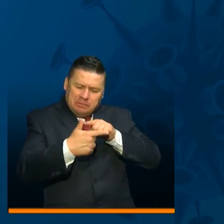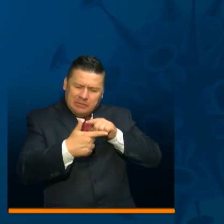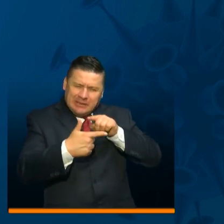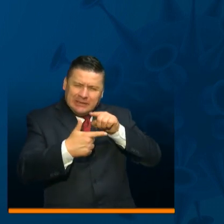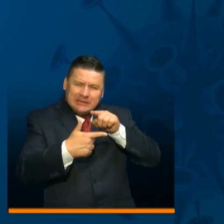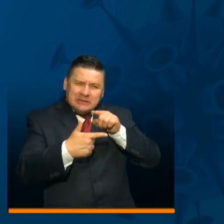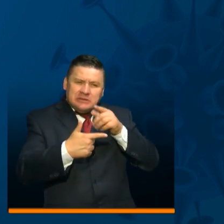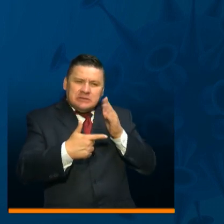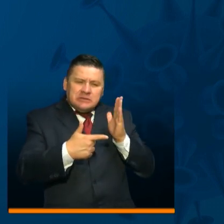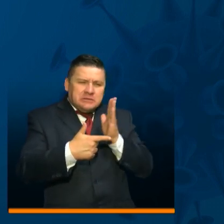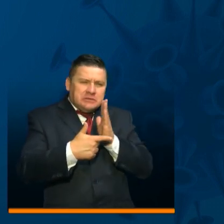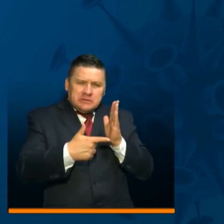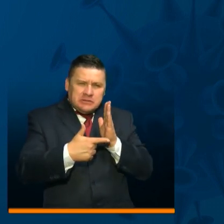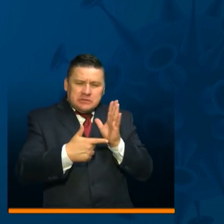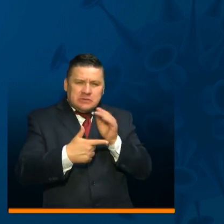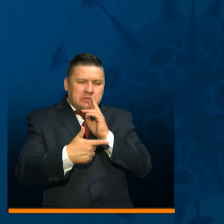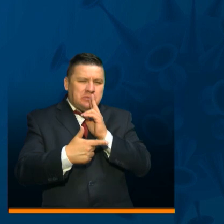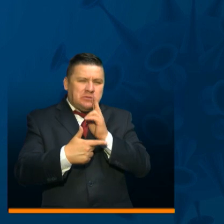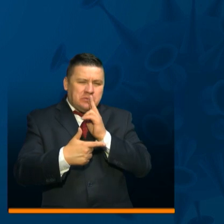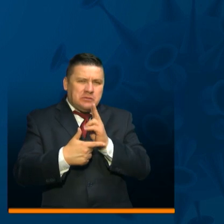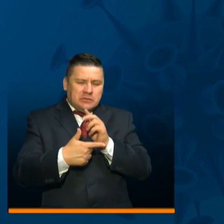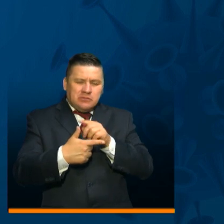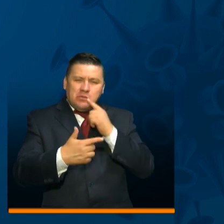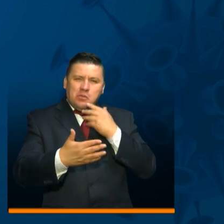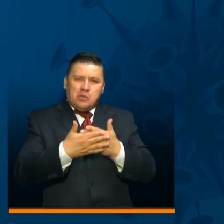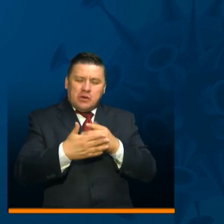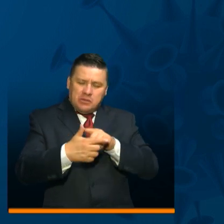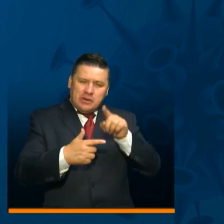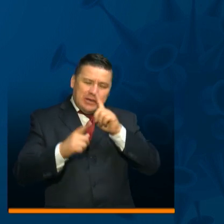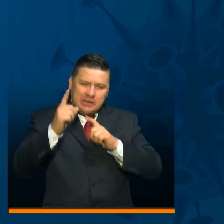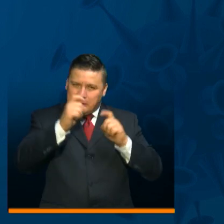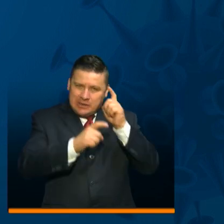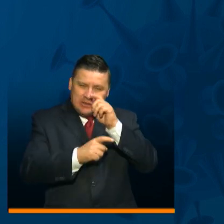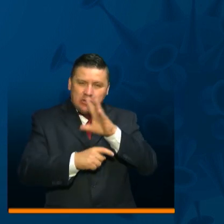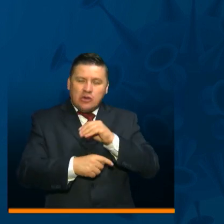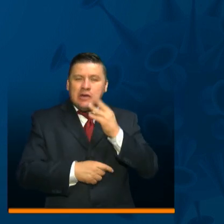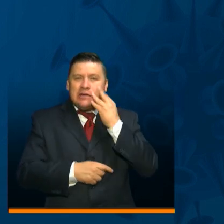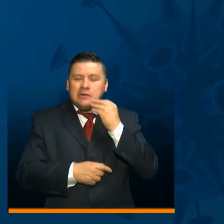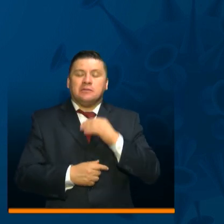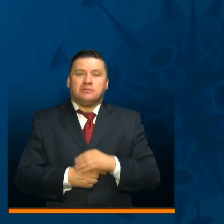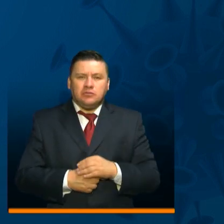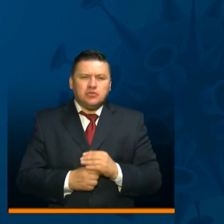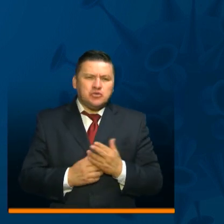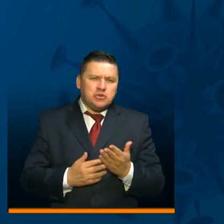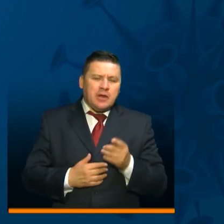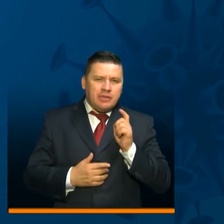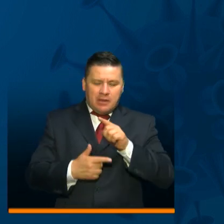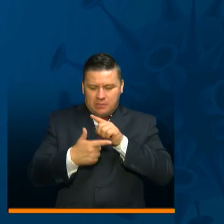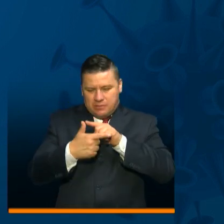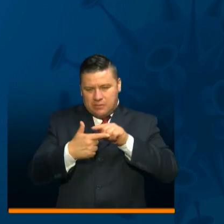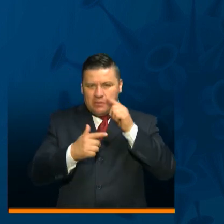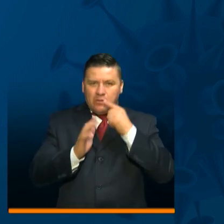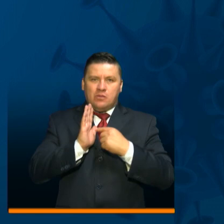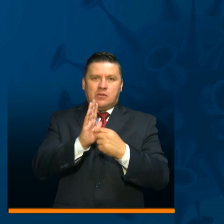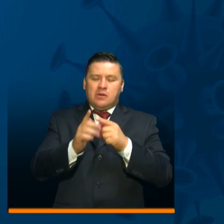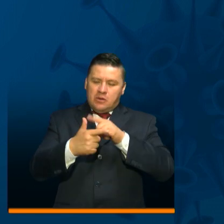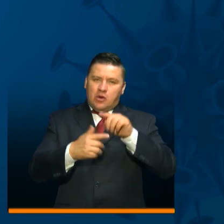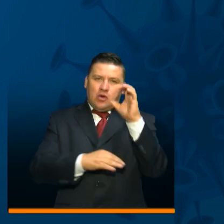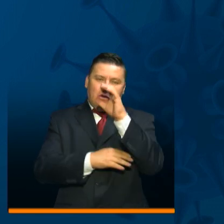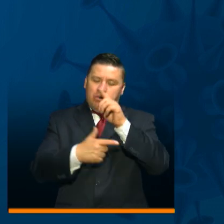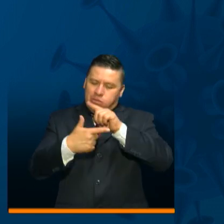con base en todos los resultados, la evidencia y los análisis de todos los expertos de cómo se debería haber presentado la